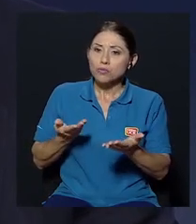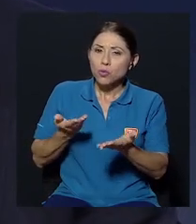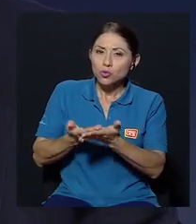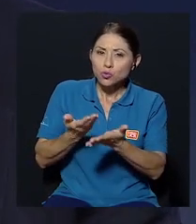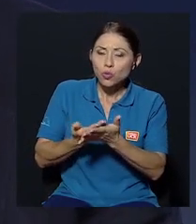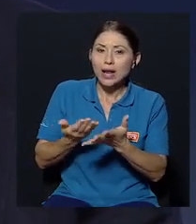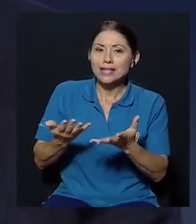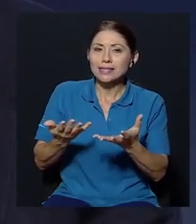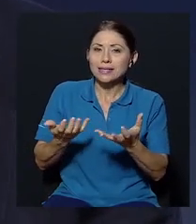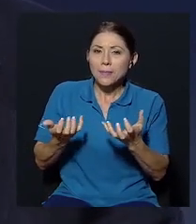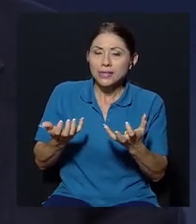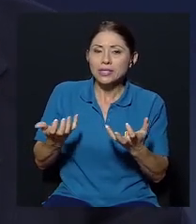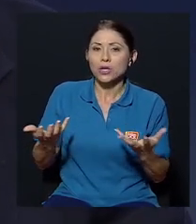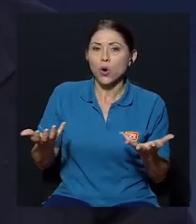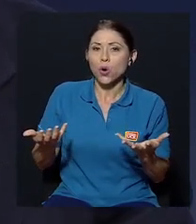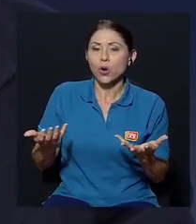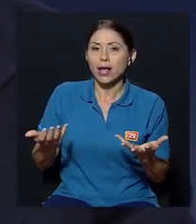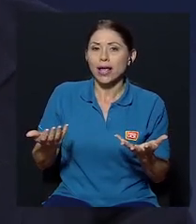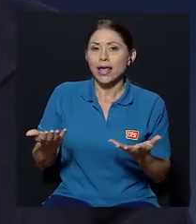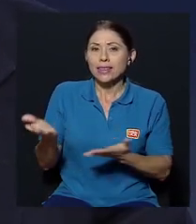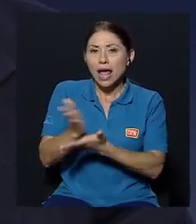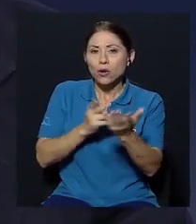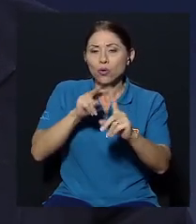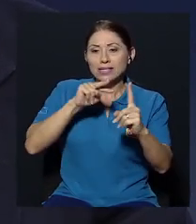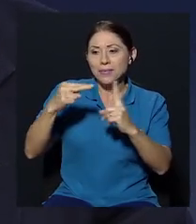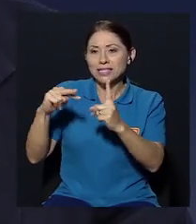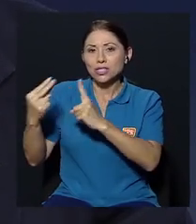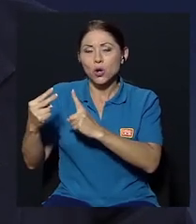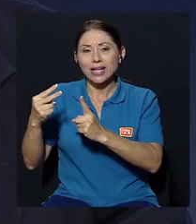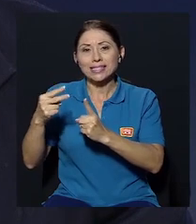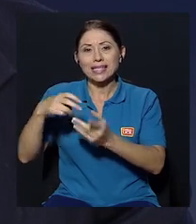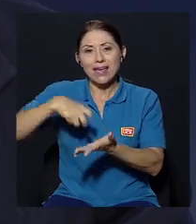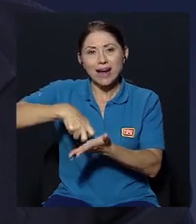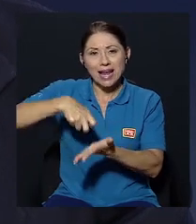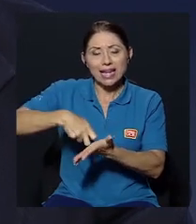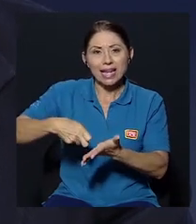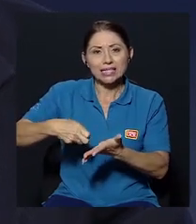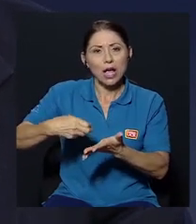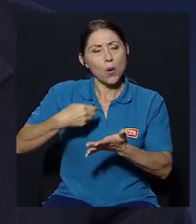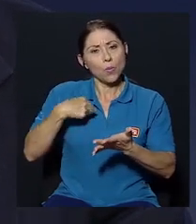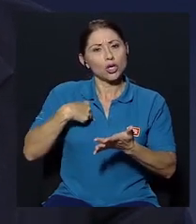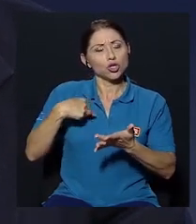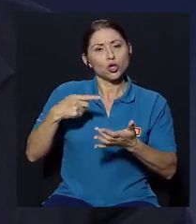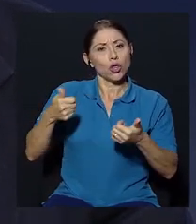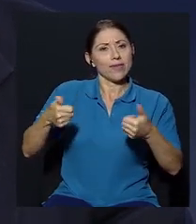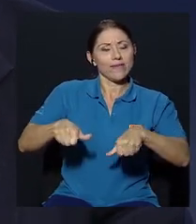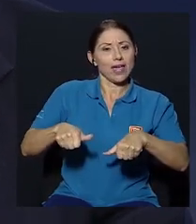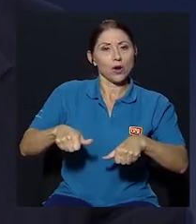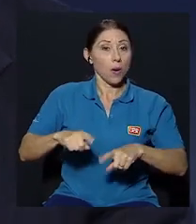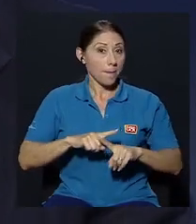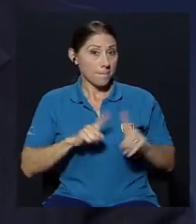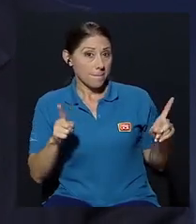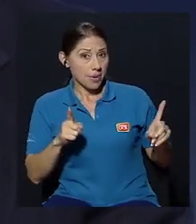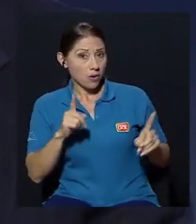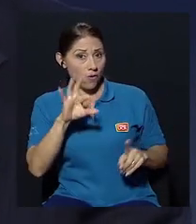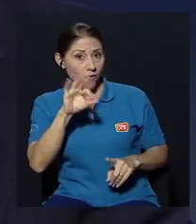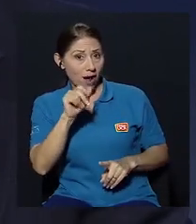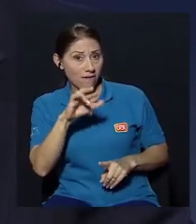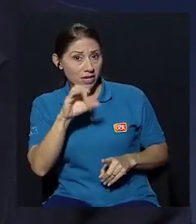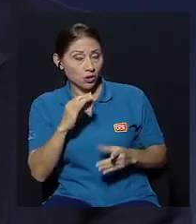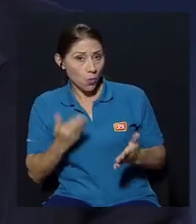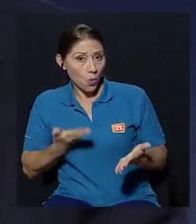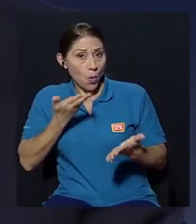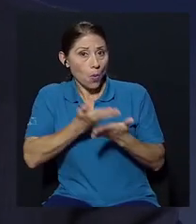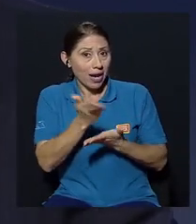esa de ambición de algunas visiones evangélicas pues yo difiero